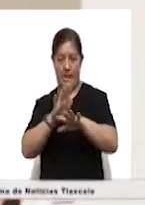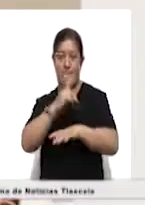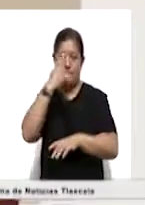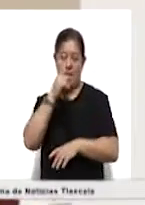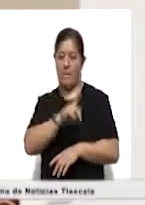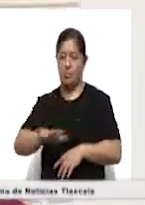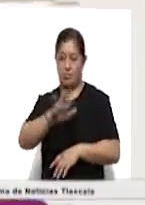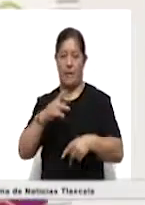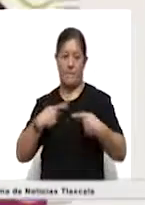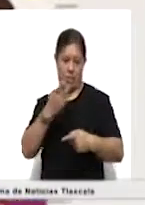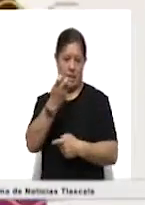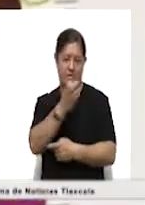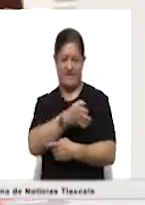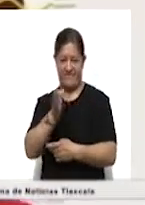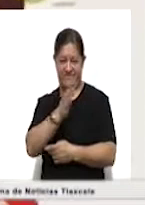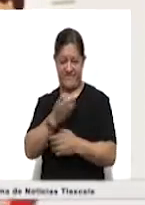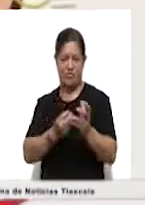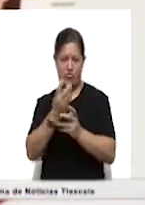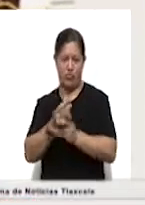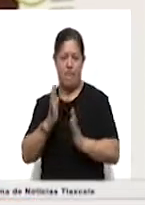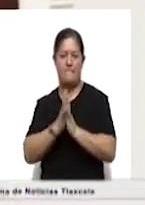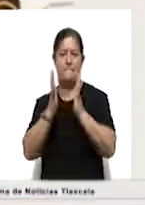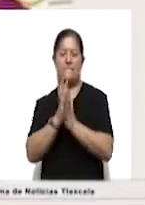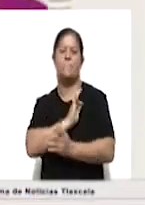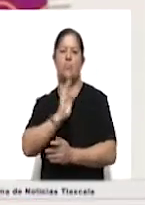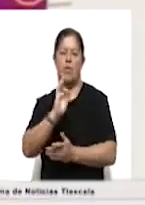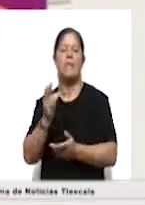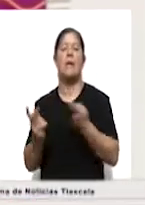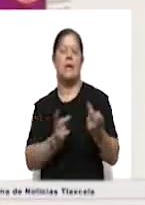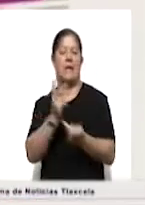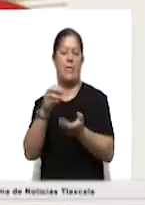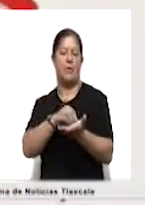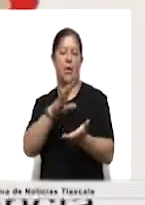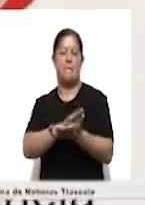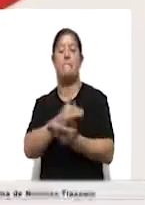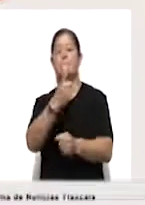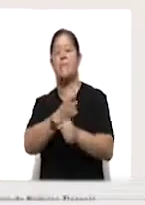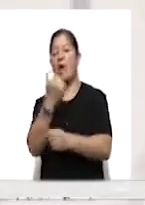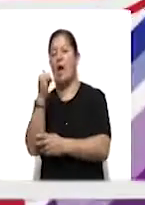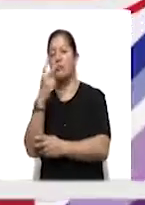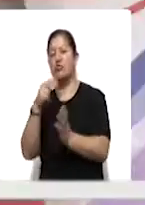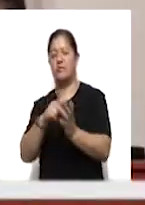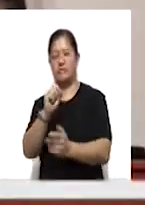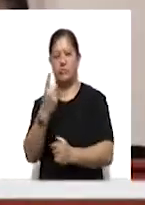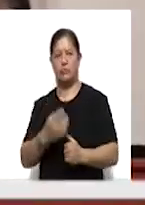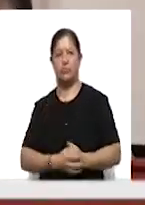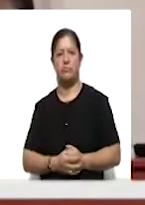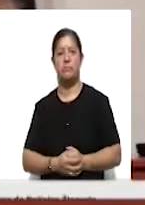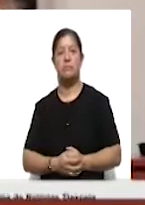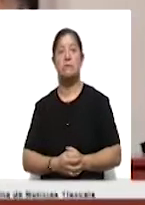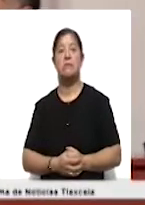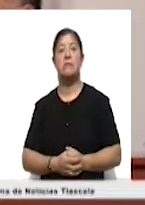los electores con estas fechas de vigencia puedan participar en la consulta popular programada para el 1 de agosto de 2021. La